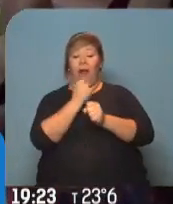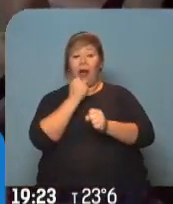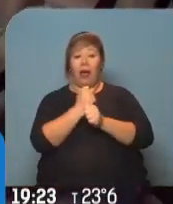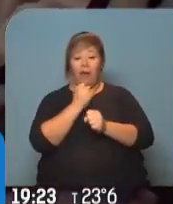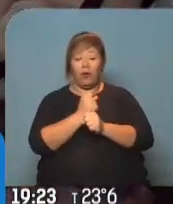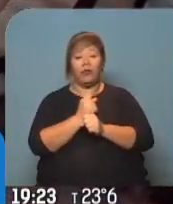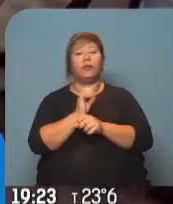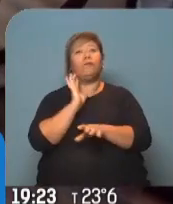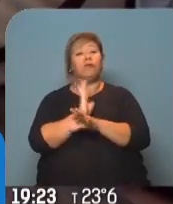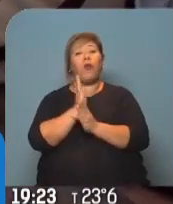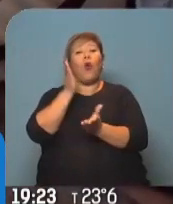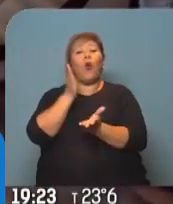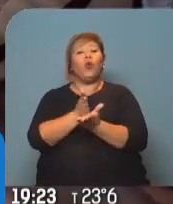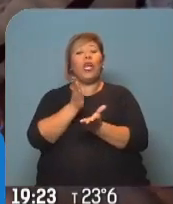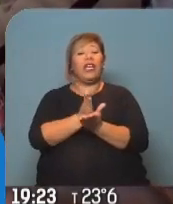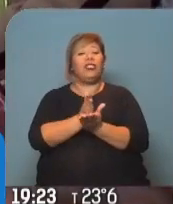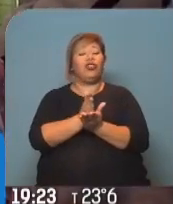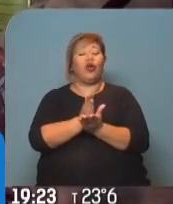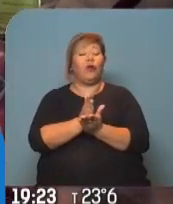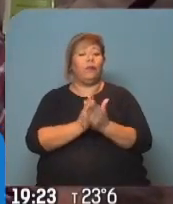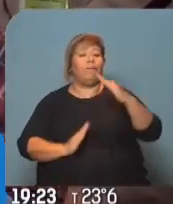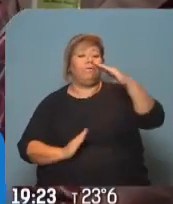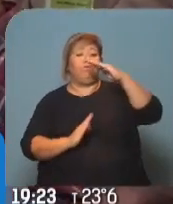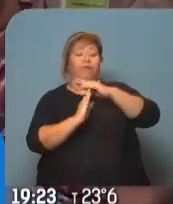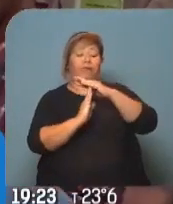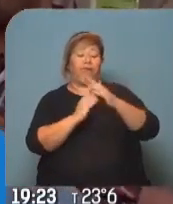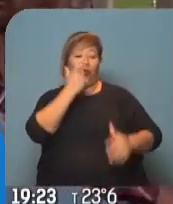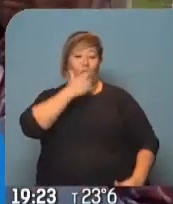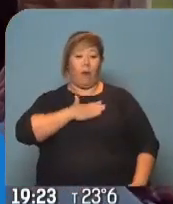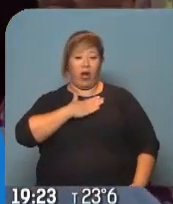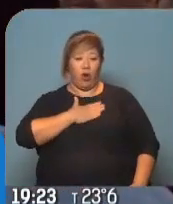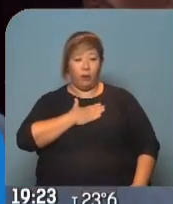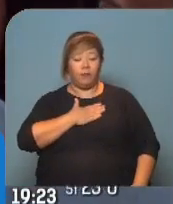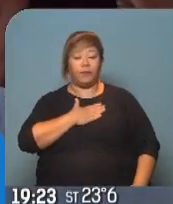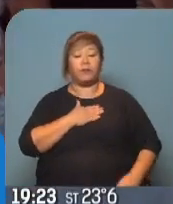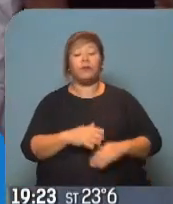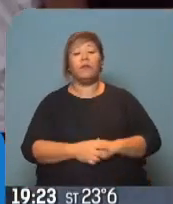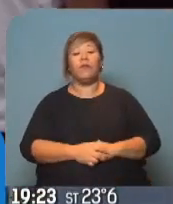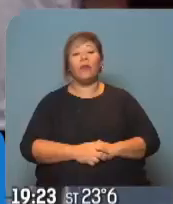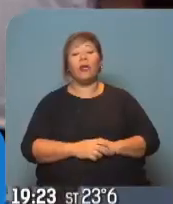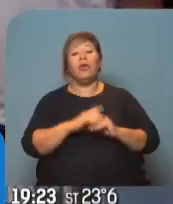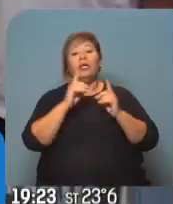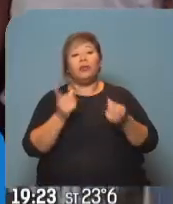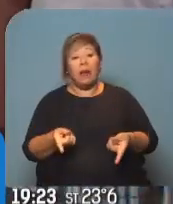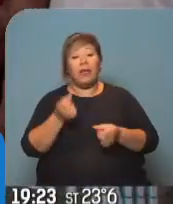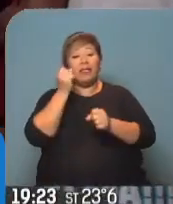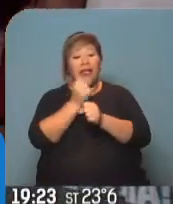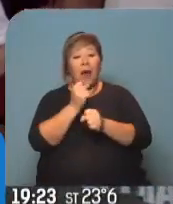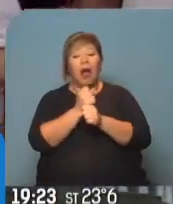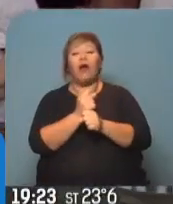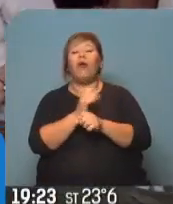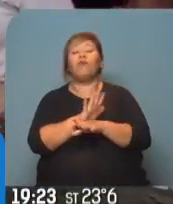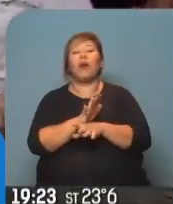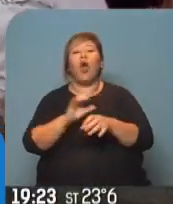función de un derecho humanitario. Y se hacía con el enorme convencimiento que esta caricia al alma,